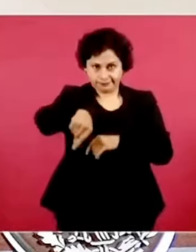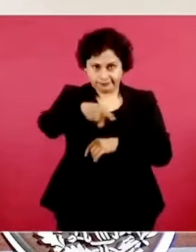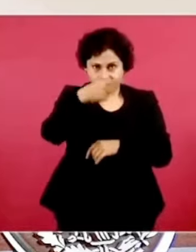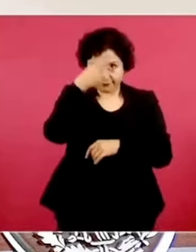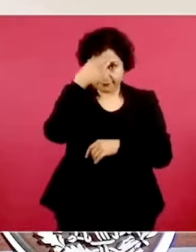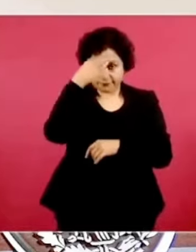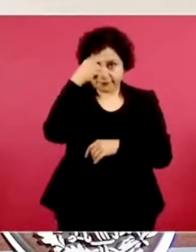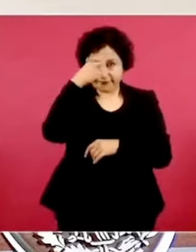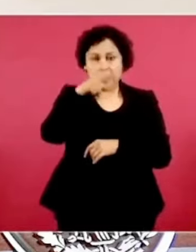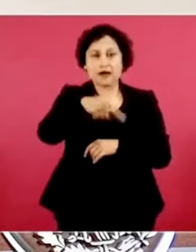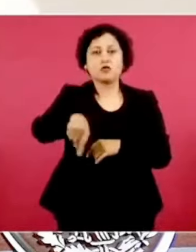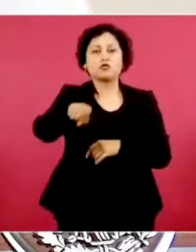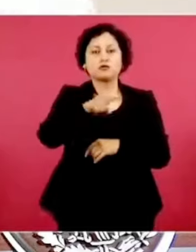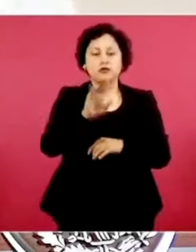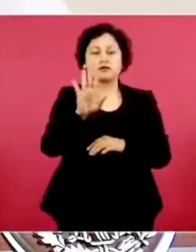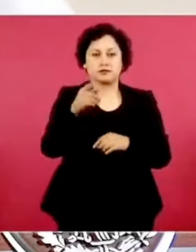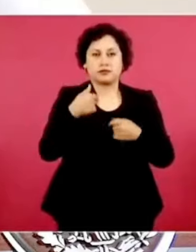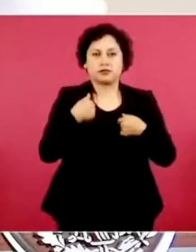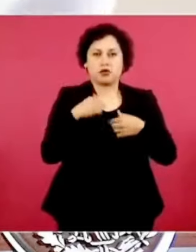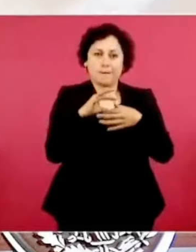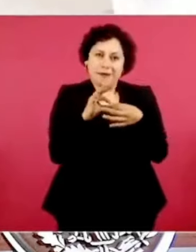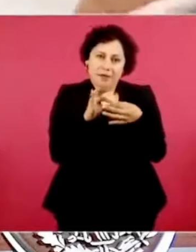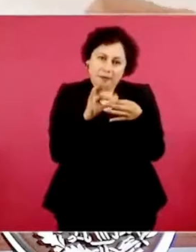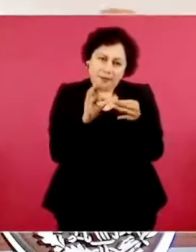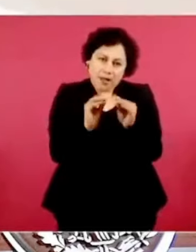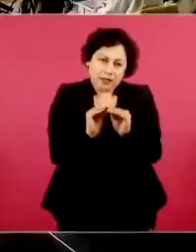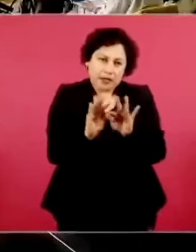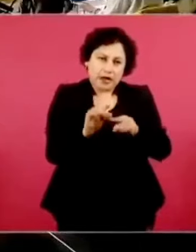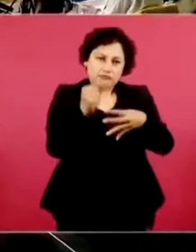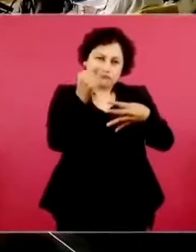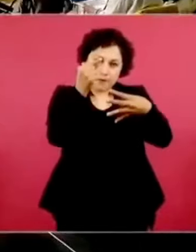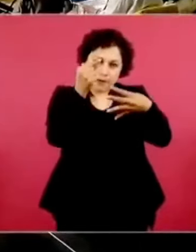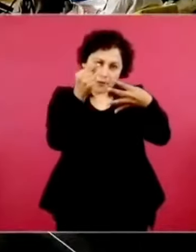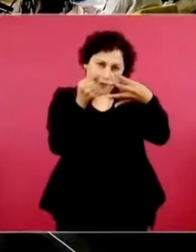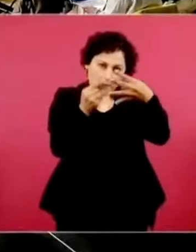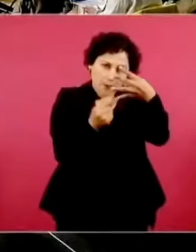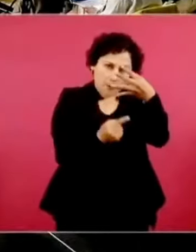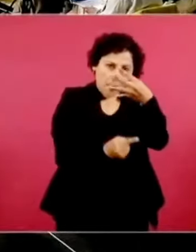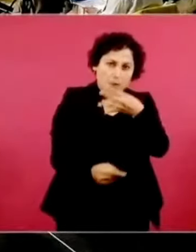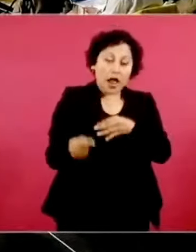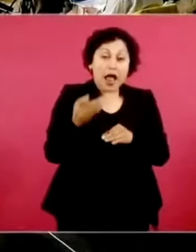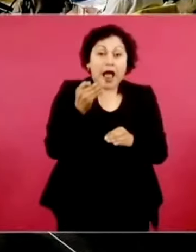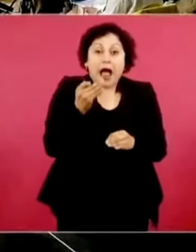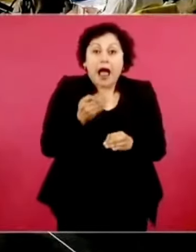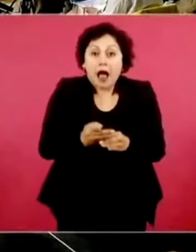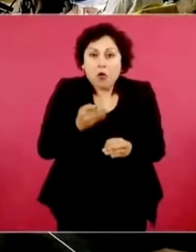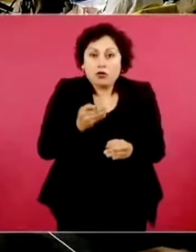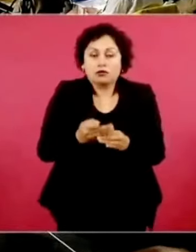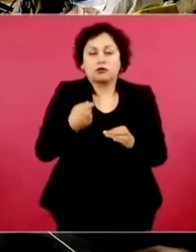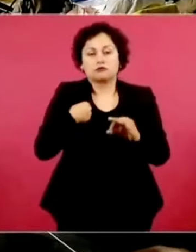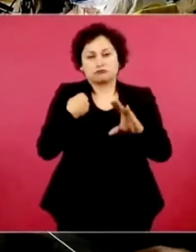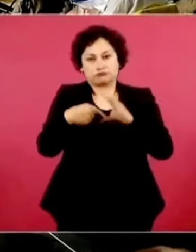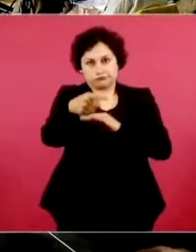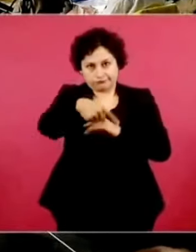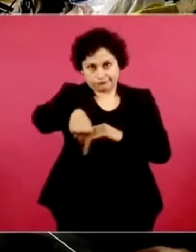resumen bien, bien, en qué estatus están hasta esta hora. Con mucho gusto.